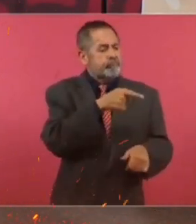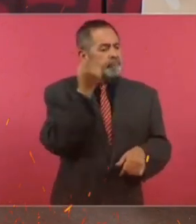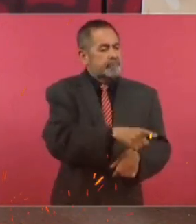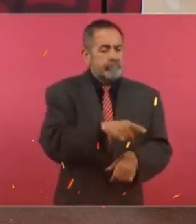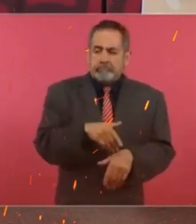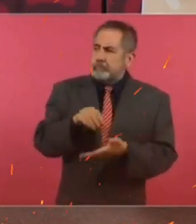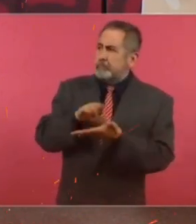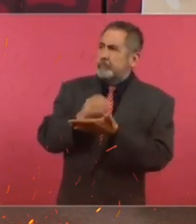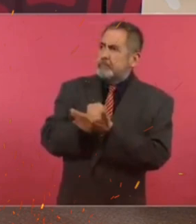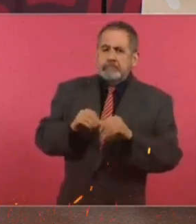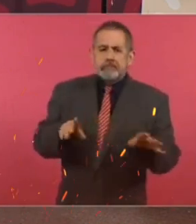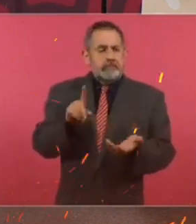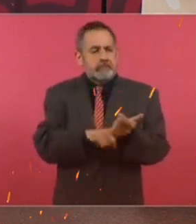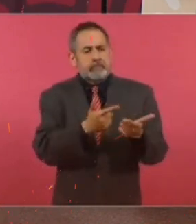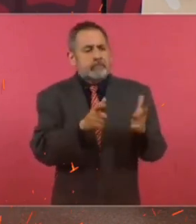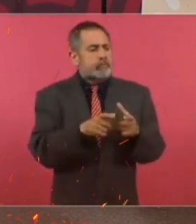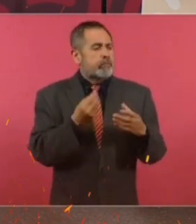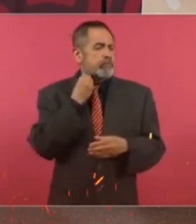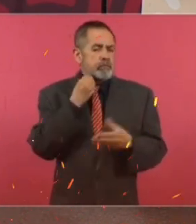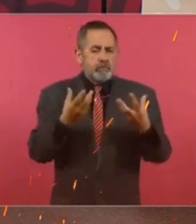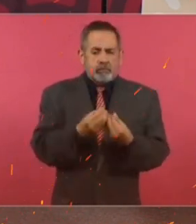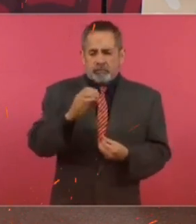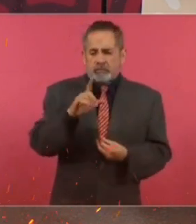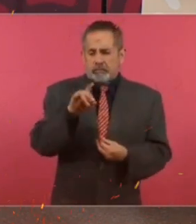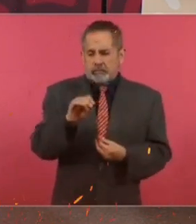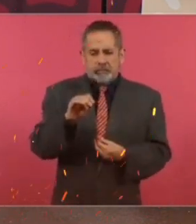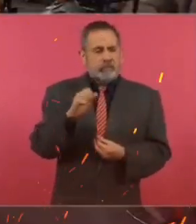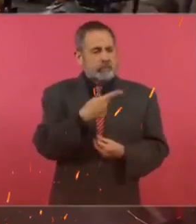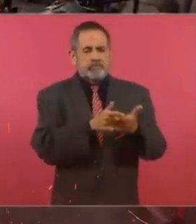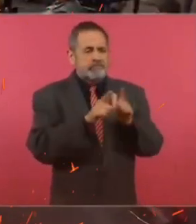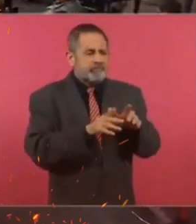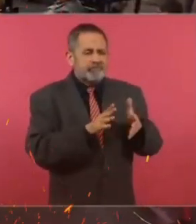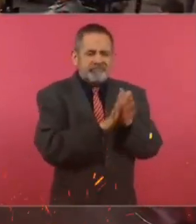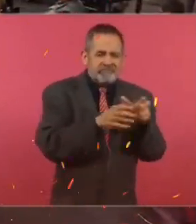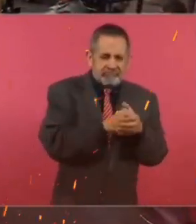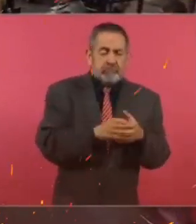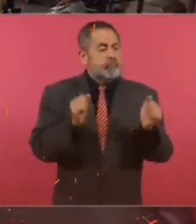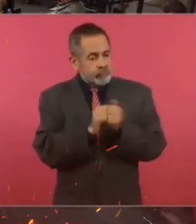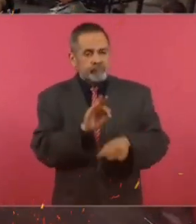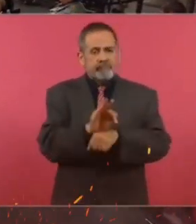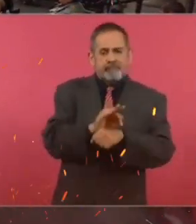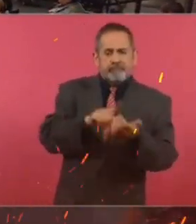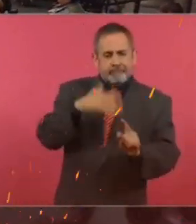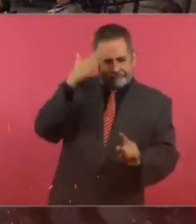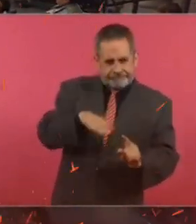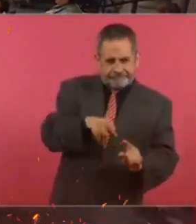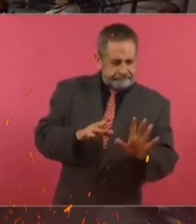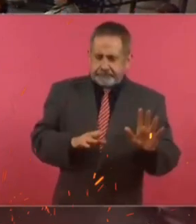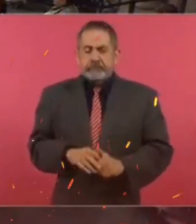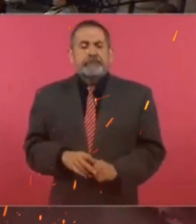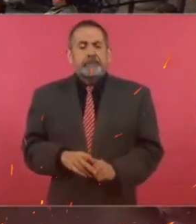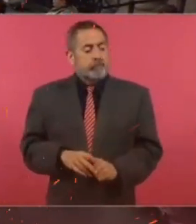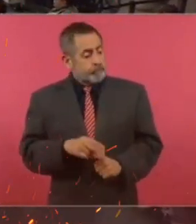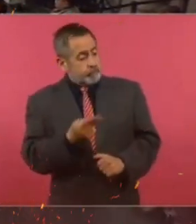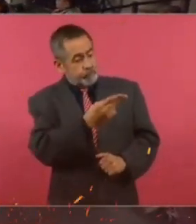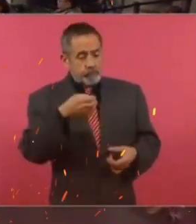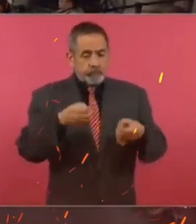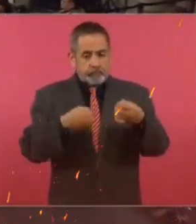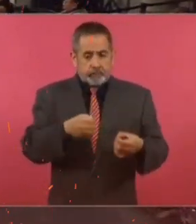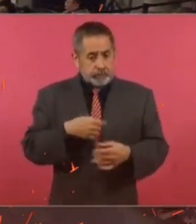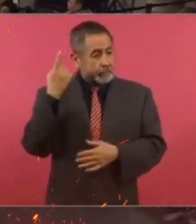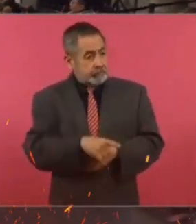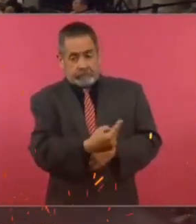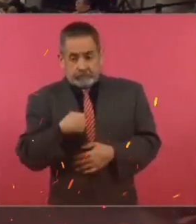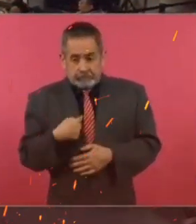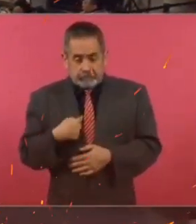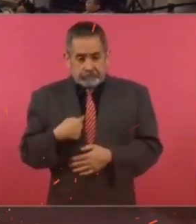promovida por los abogados de Claudio Eques González y su pandilla a favor de la señora. Usted, señor juez, me